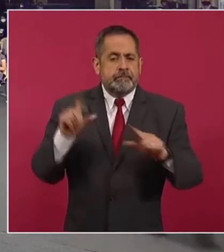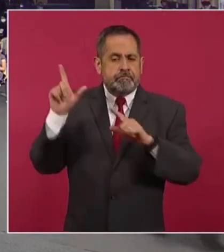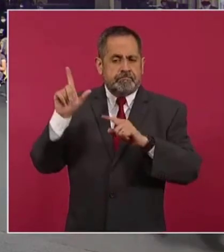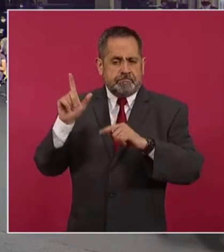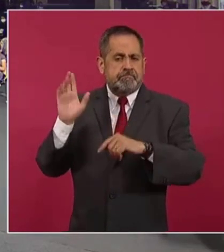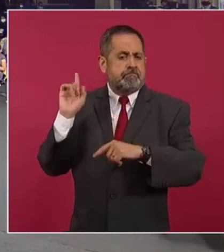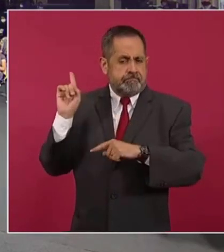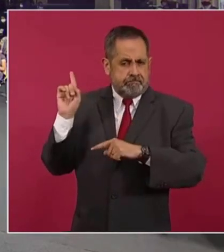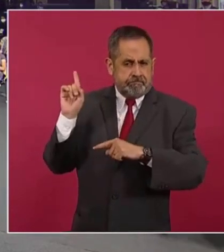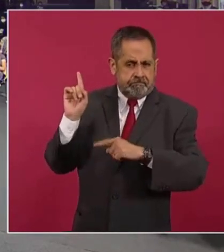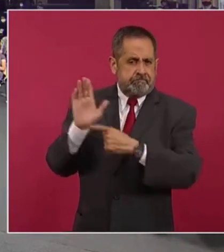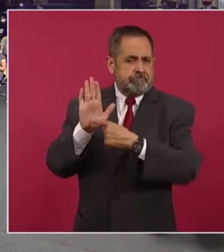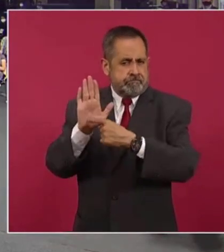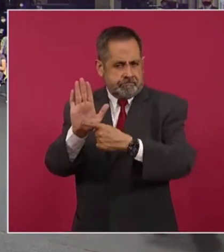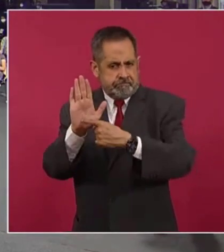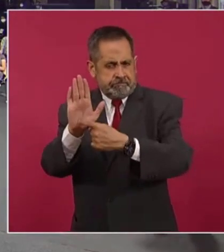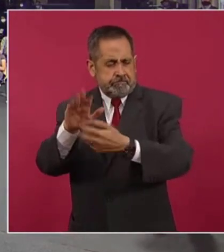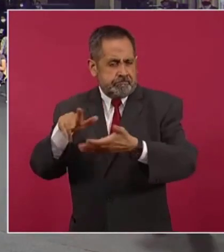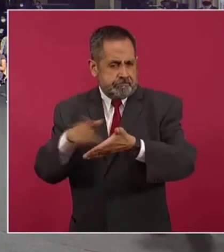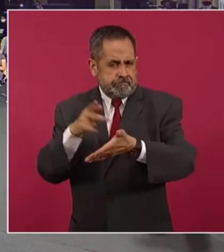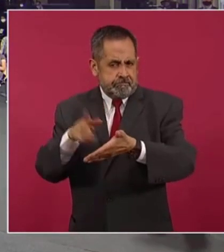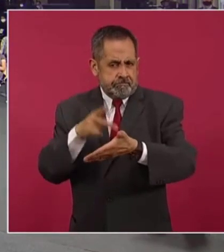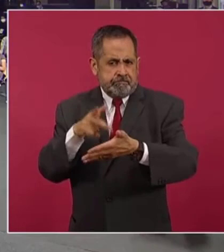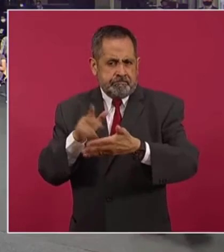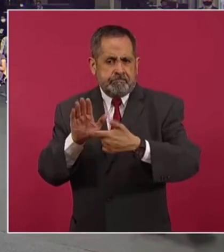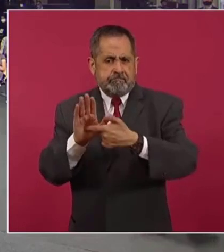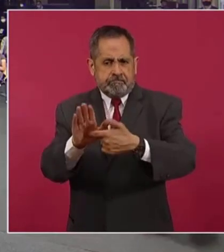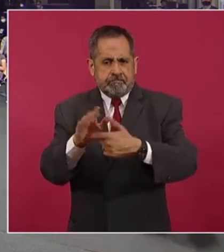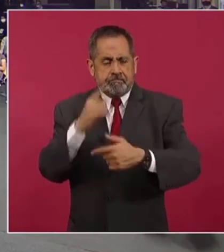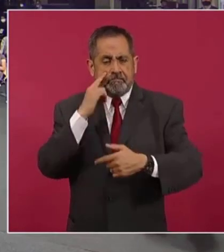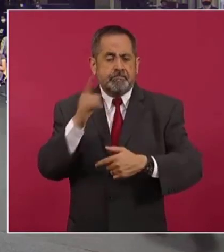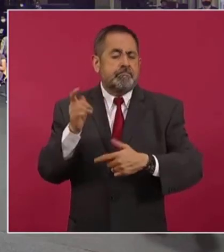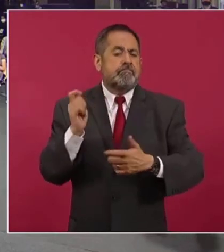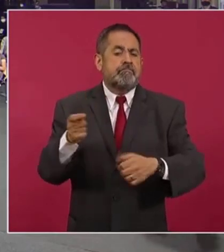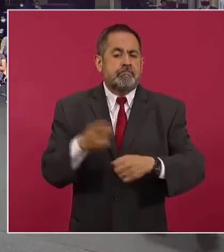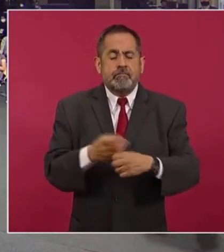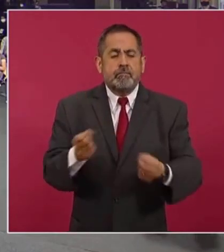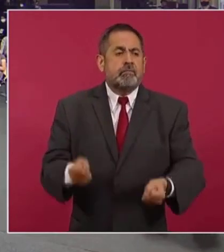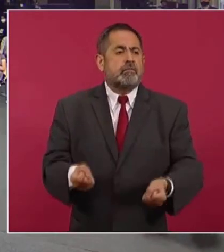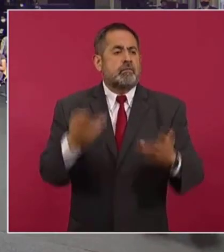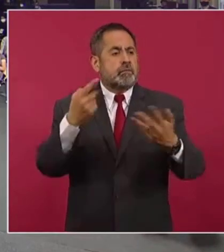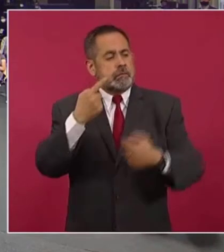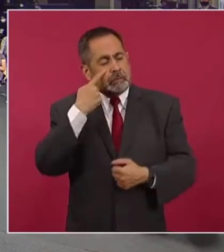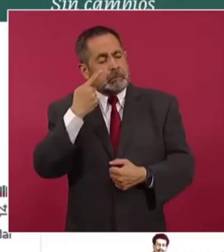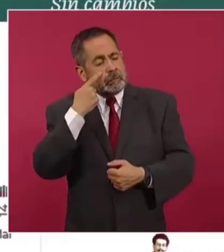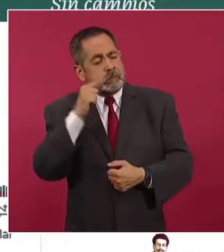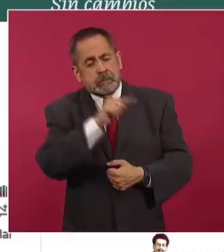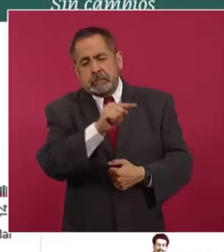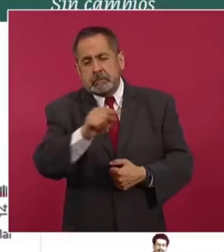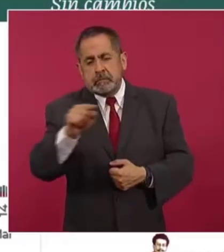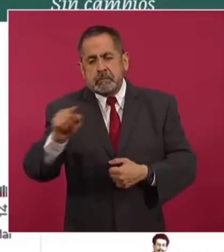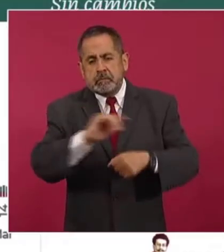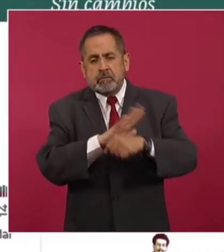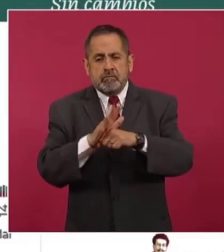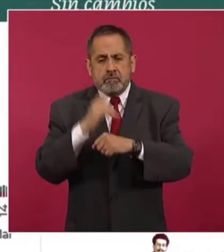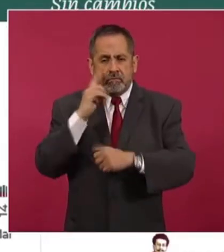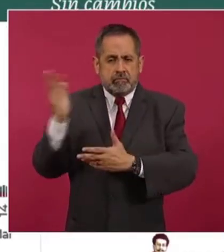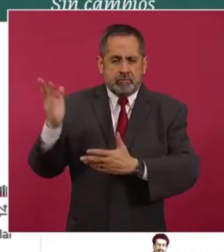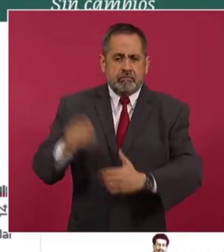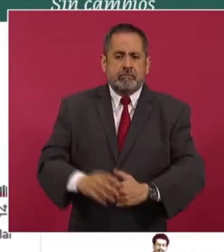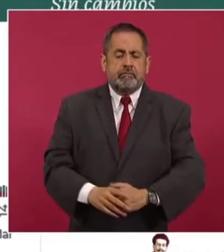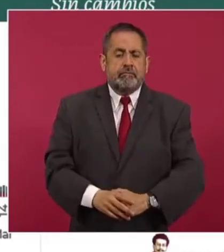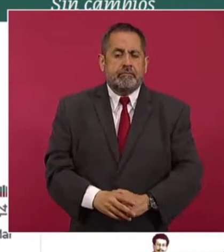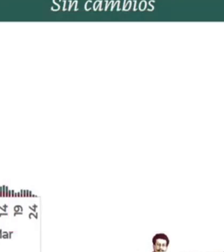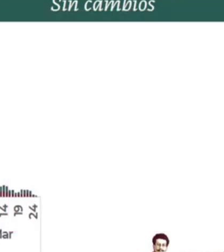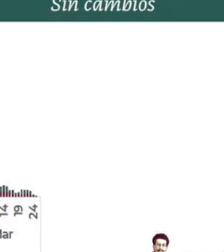estado presentando periódicamente. Lo que representa es la ocurrencia de COVID-19 en niñas, niñas